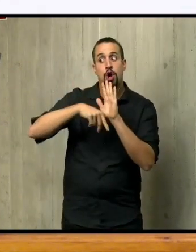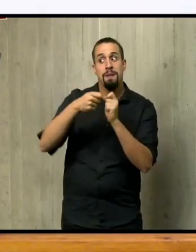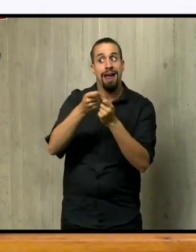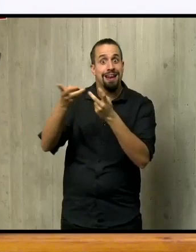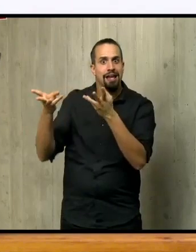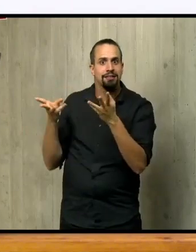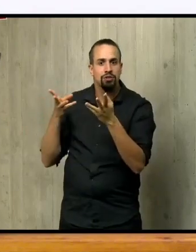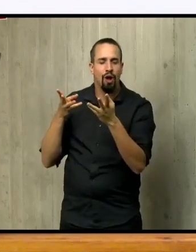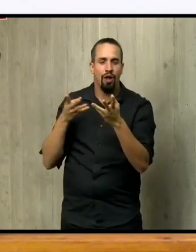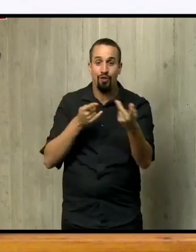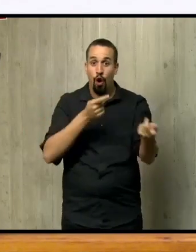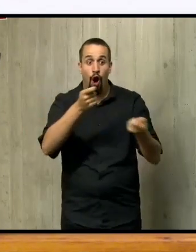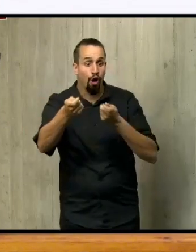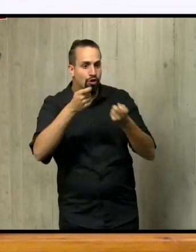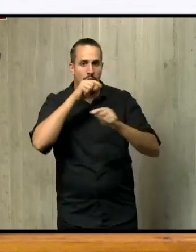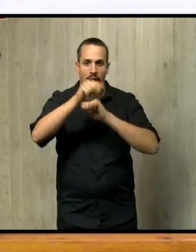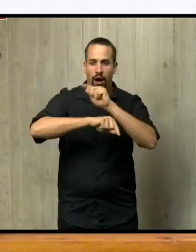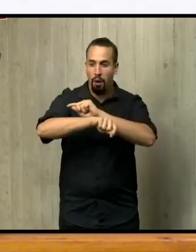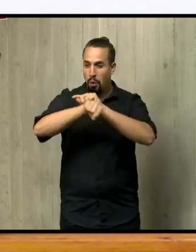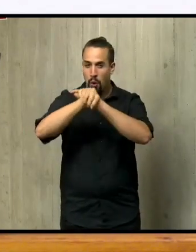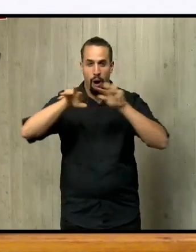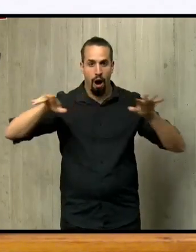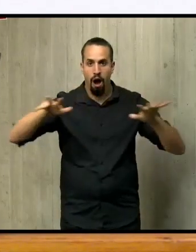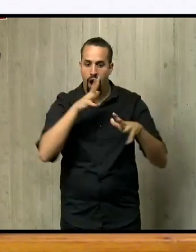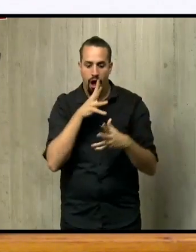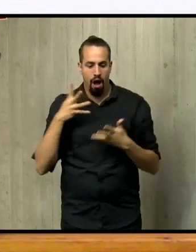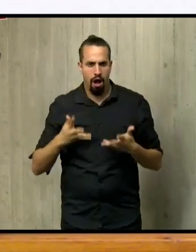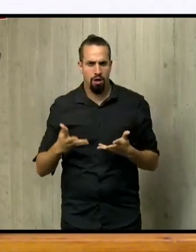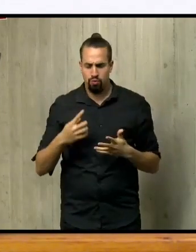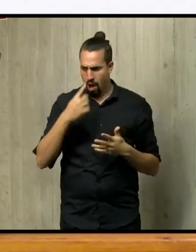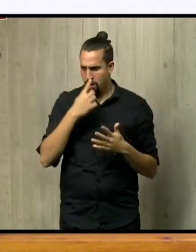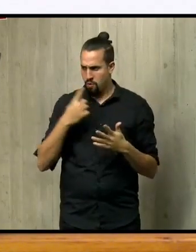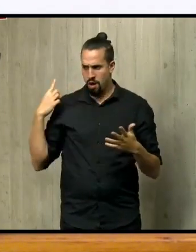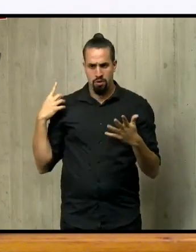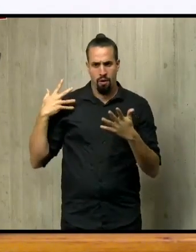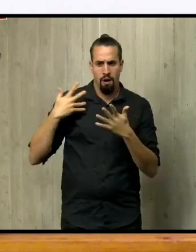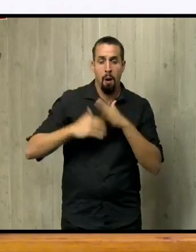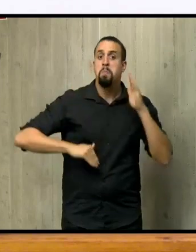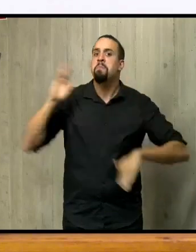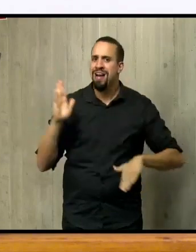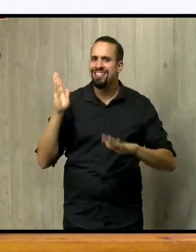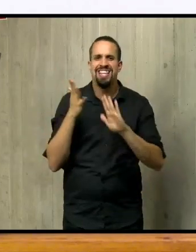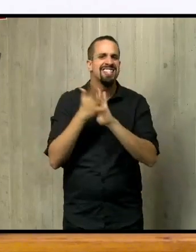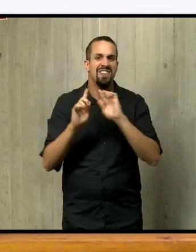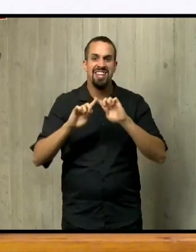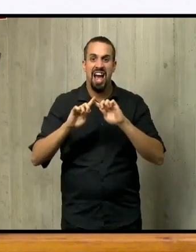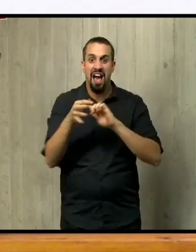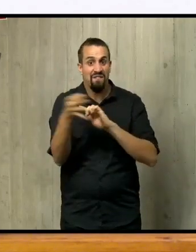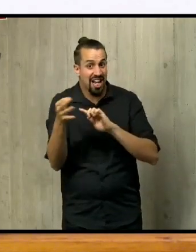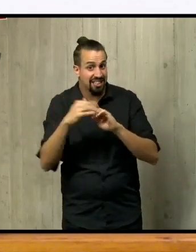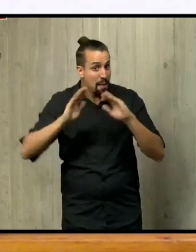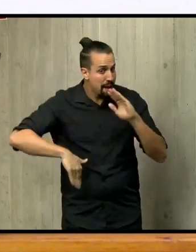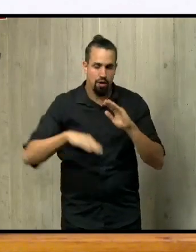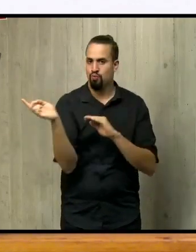control de contagio que tenemos en vigor desde hace más de un año hayan perdido eficacia.